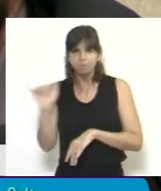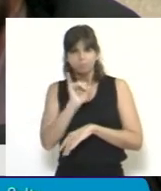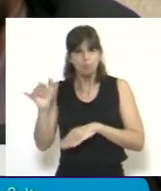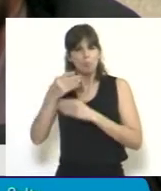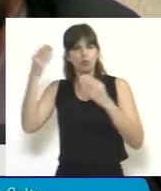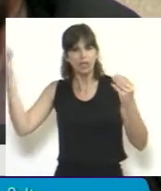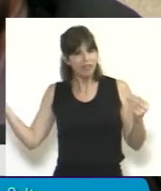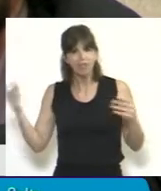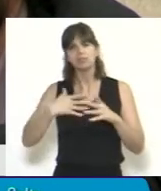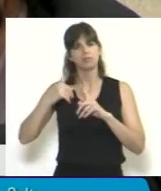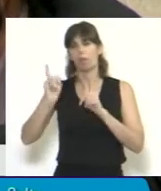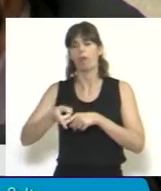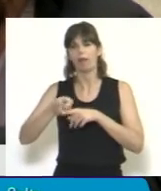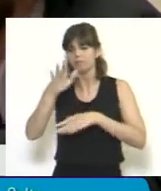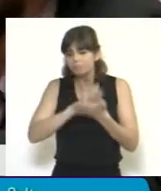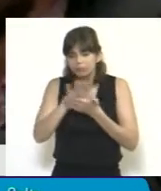verdadero crimen social.